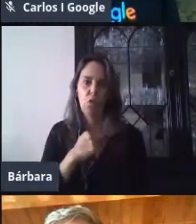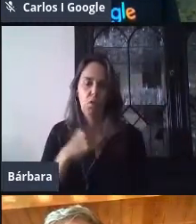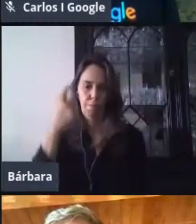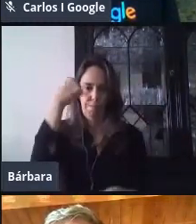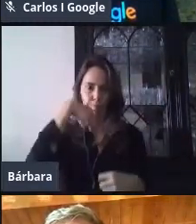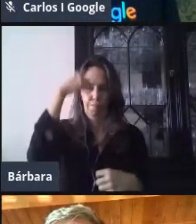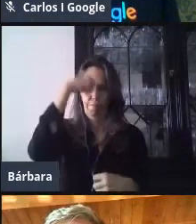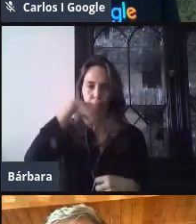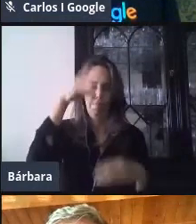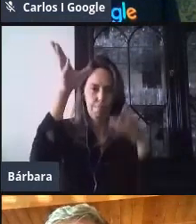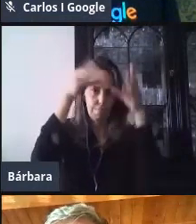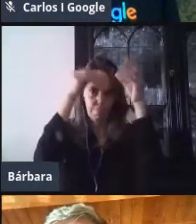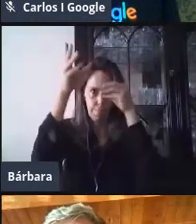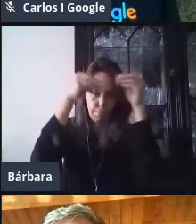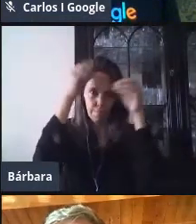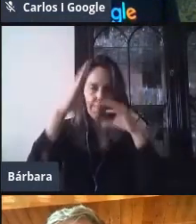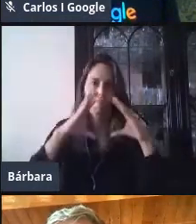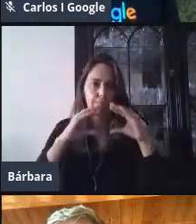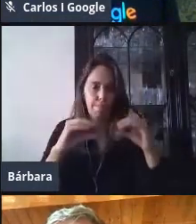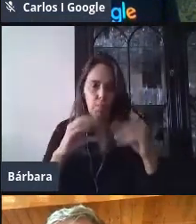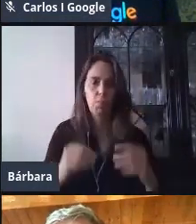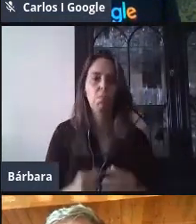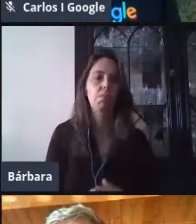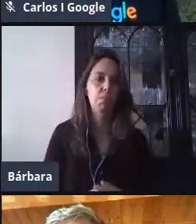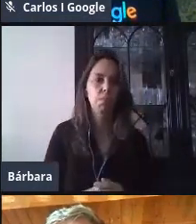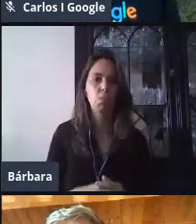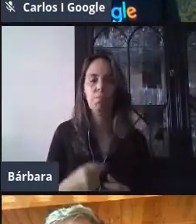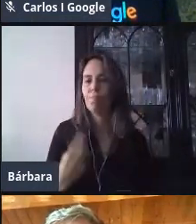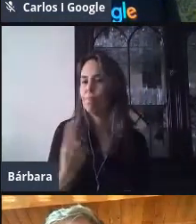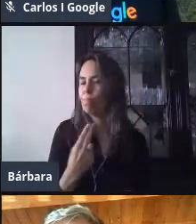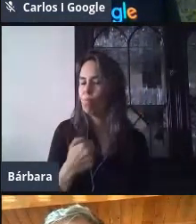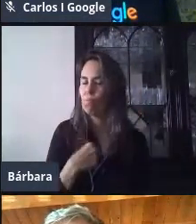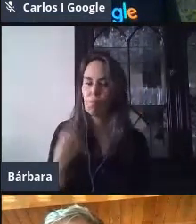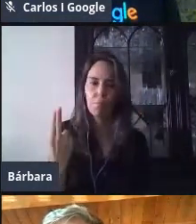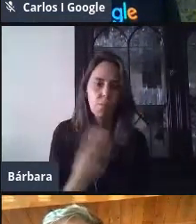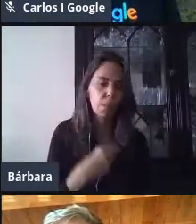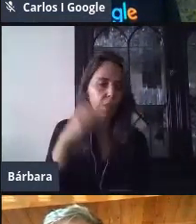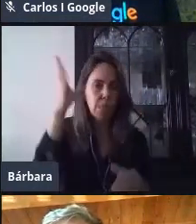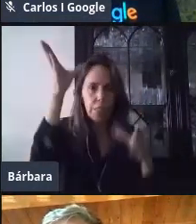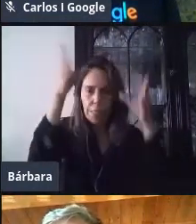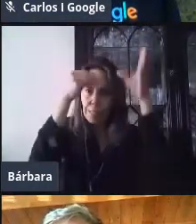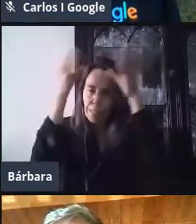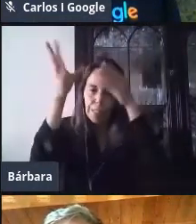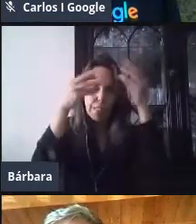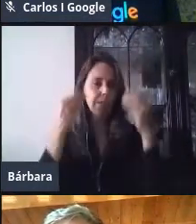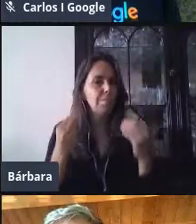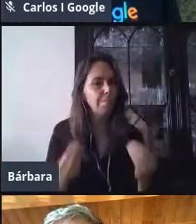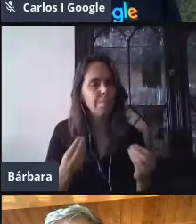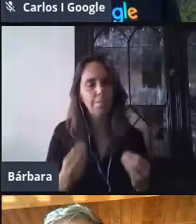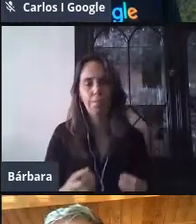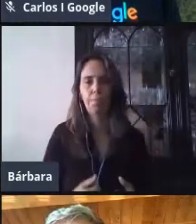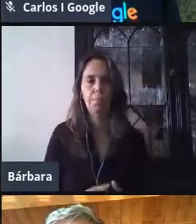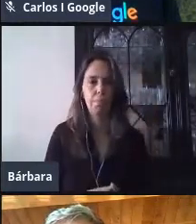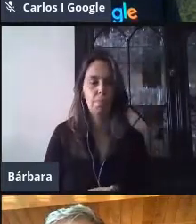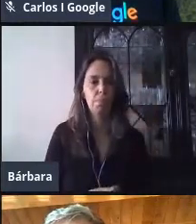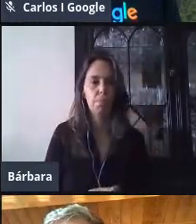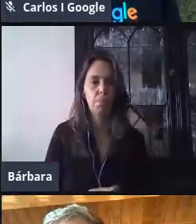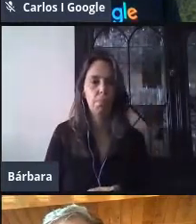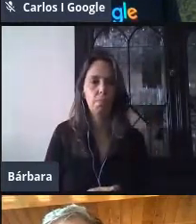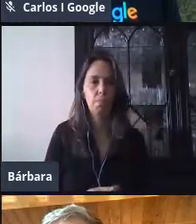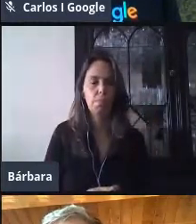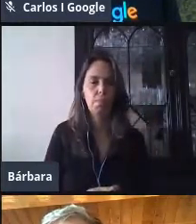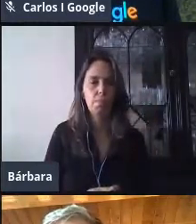como de nuestros estudiantes. Nosotros mismos estamos aprendiendo. La verdad que un ejemplo es hoy. O sea, estamos